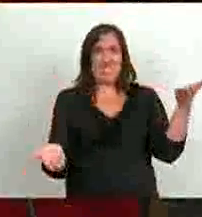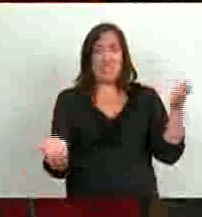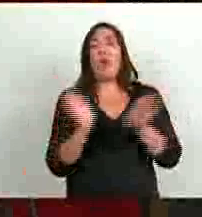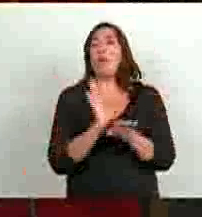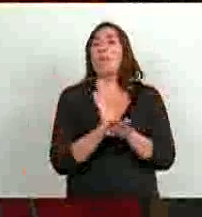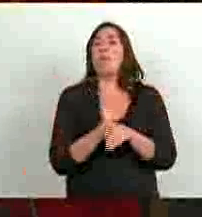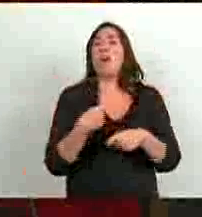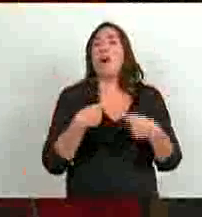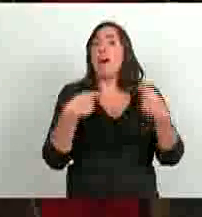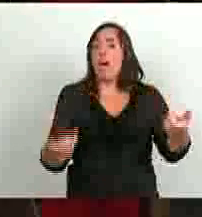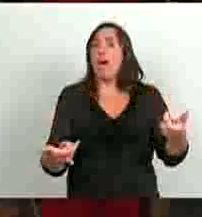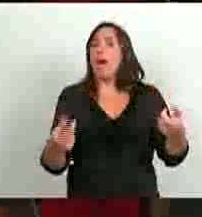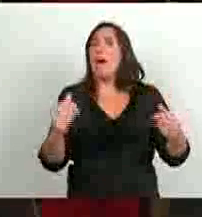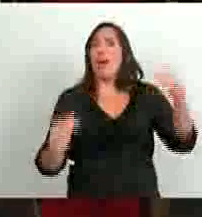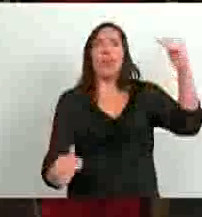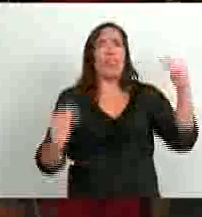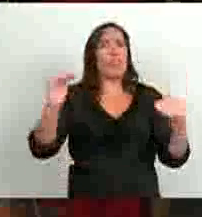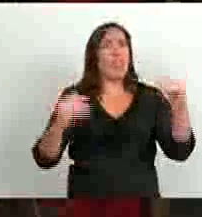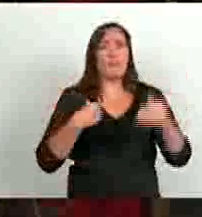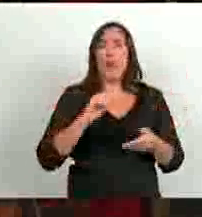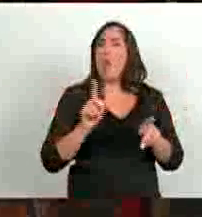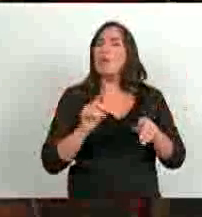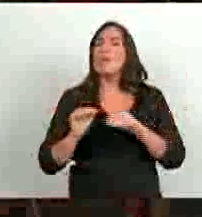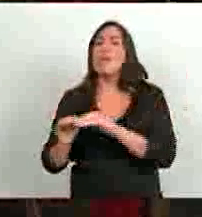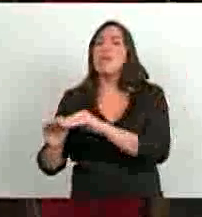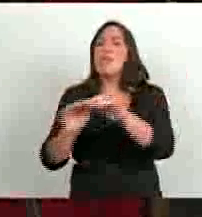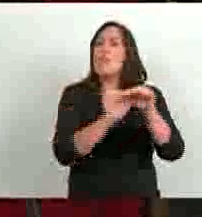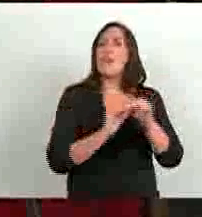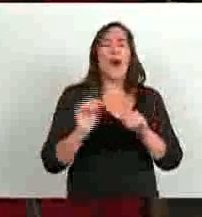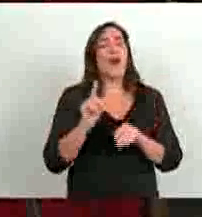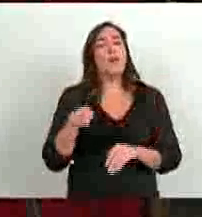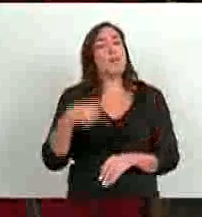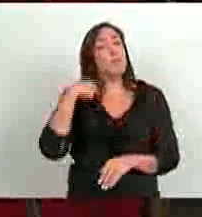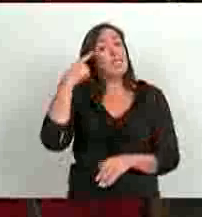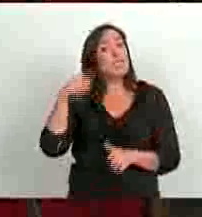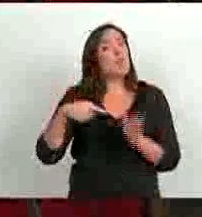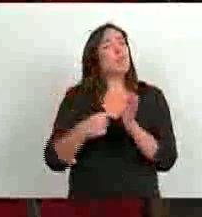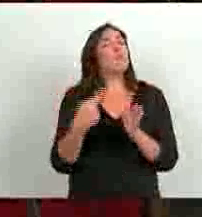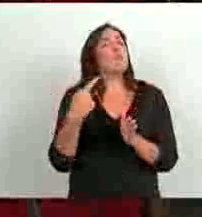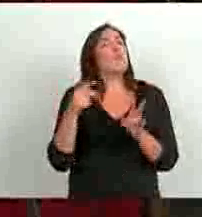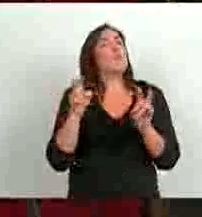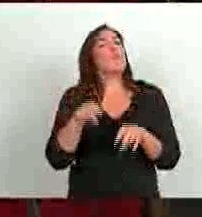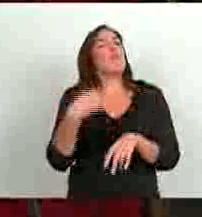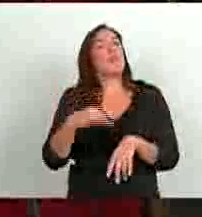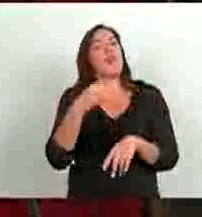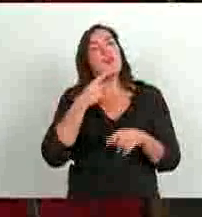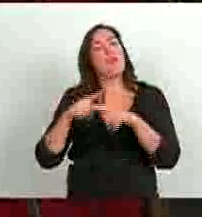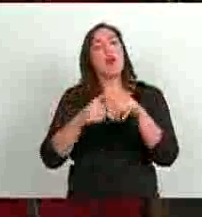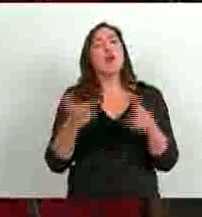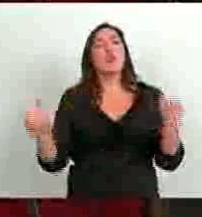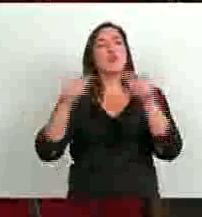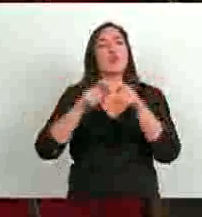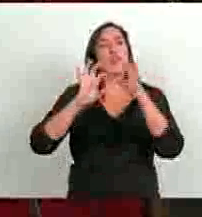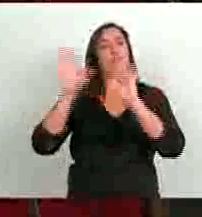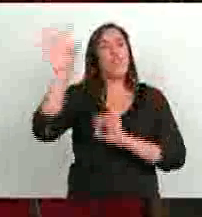está repartiendo muy, muy desigual. Por eso creo que vamos a tener que discutirlo en el Consejo Federal de